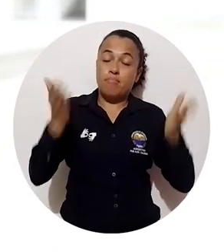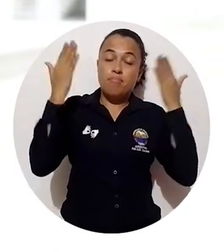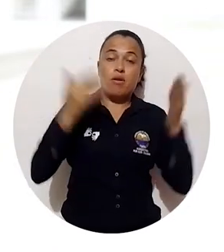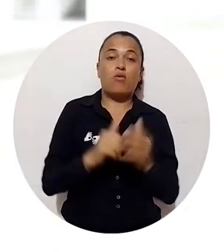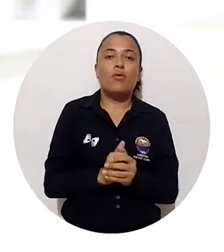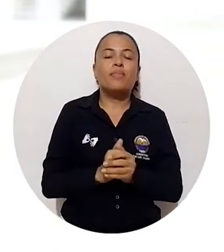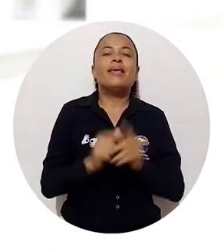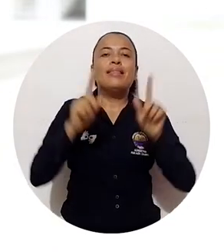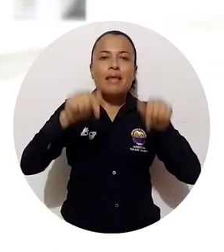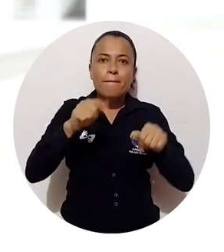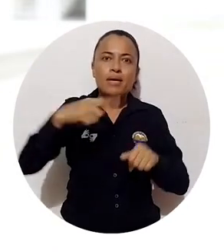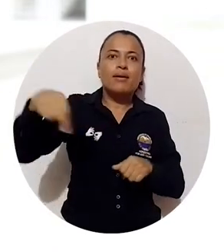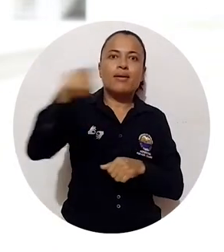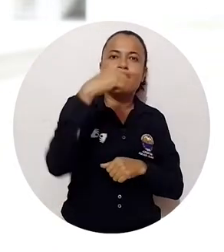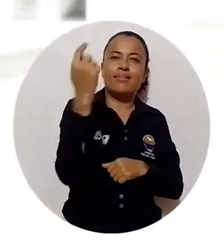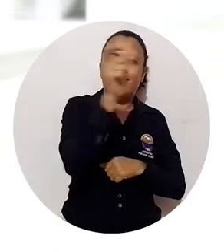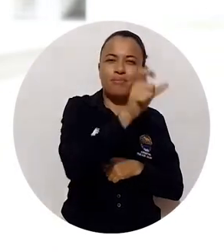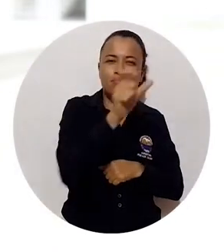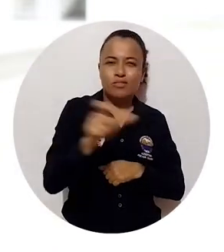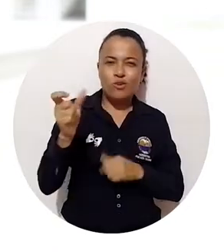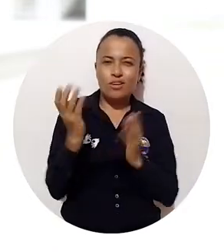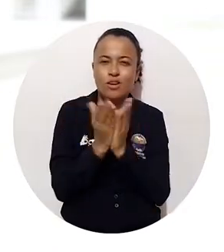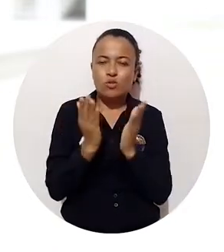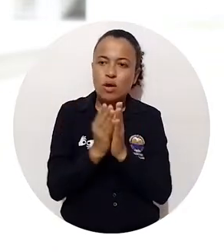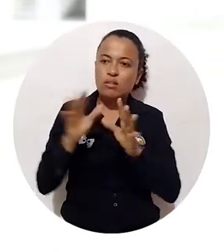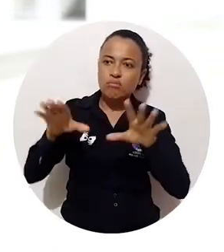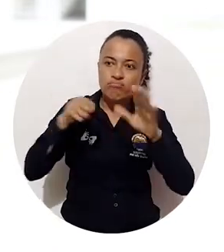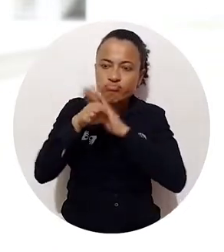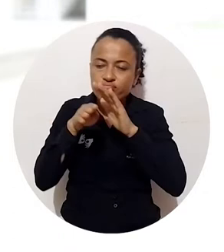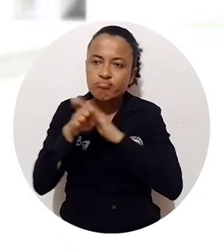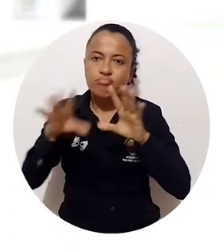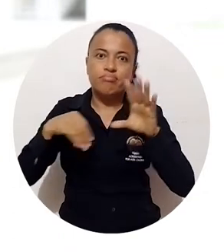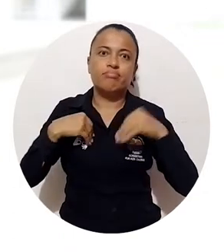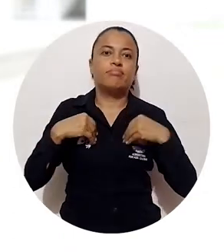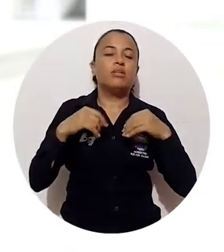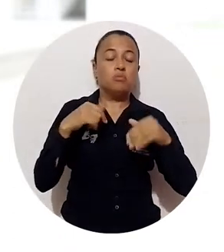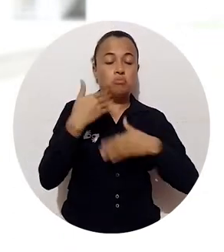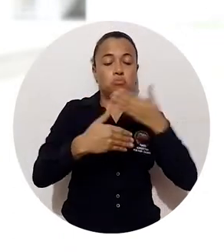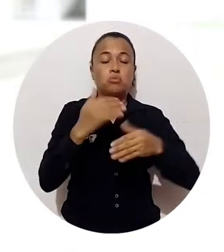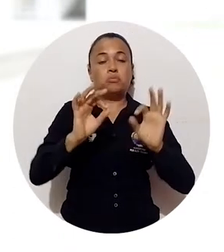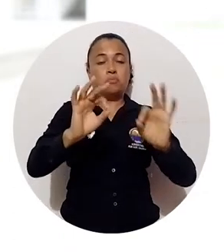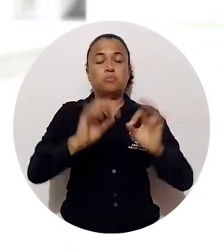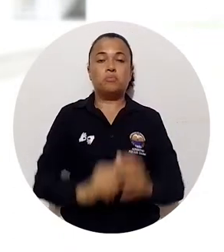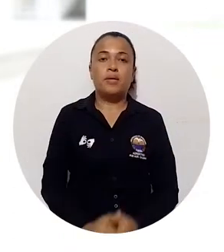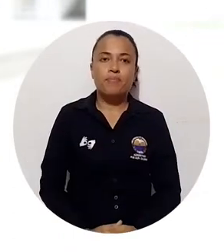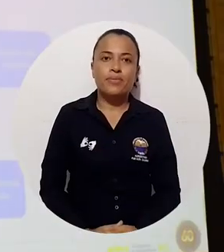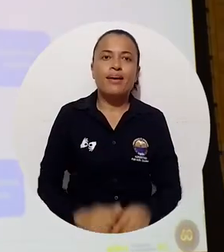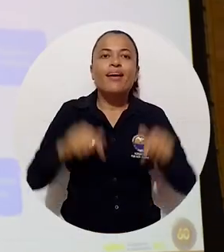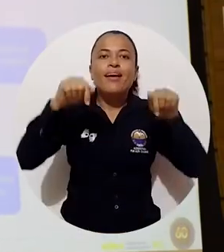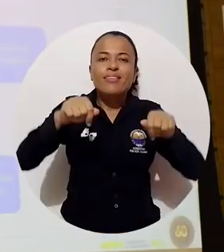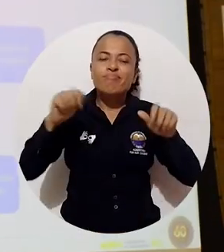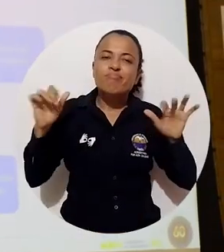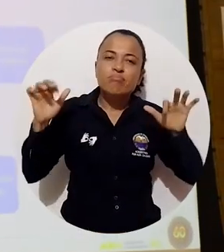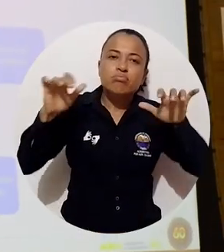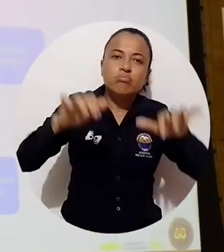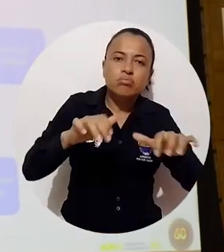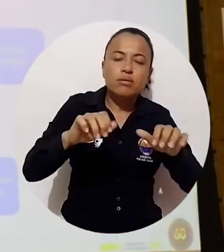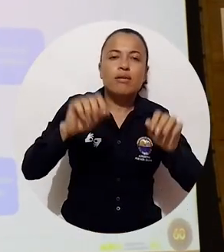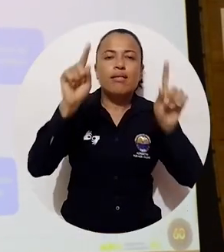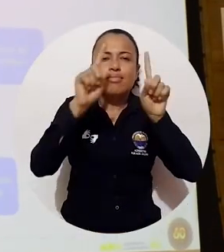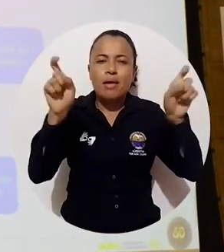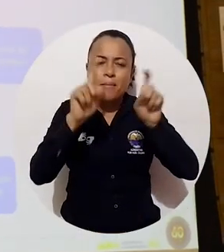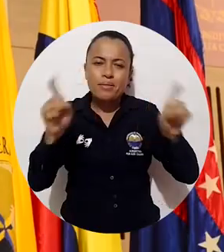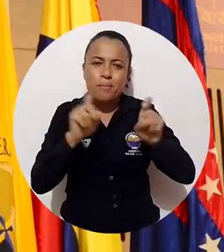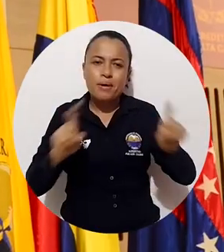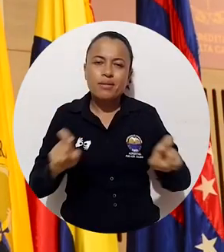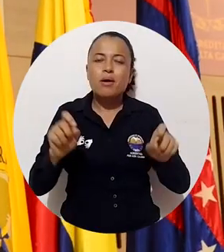uniquísimo mejor, hay más acogida por parte de los estudiantes. Creo que vamos bien en ese sentido. En esta edición se trataron